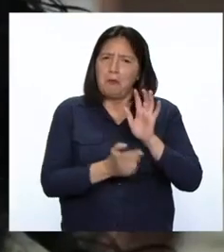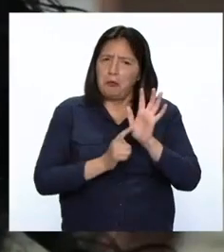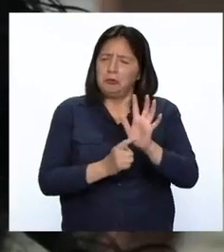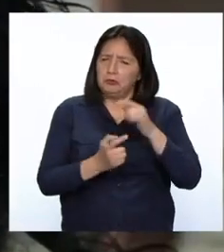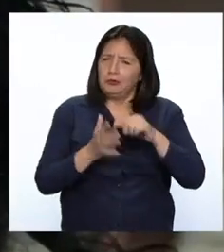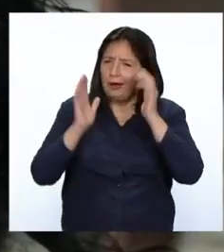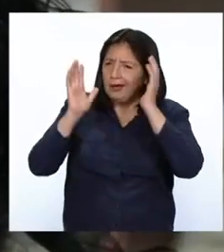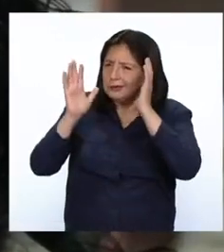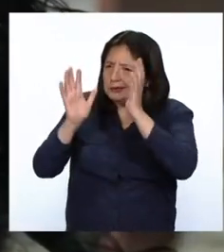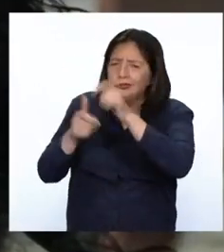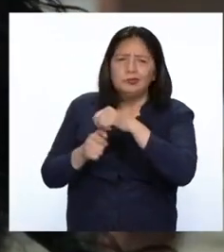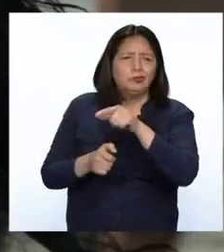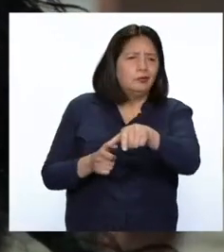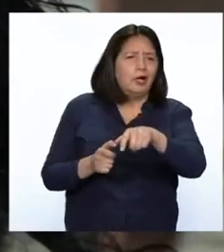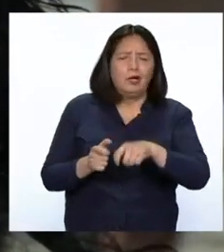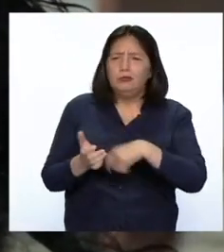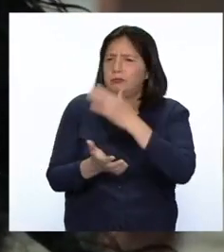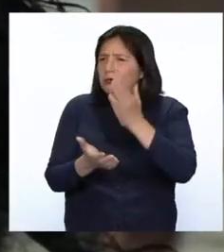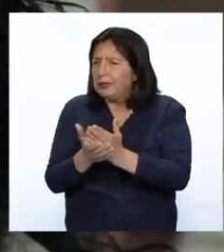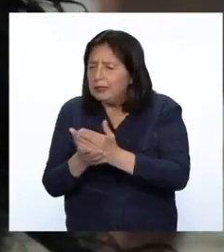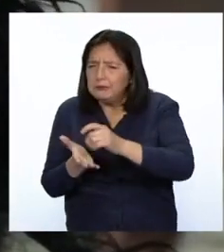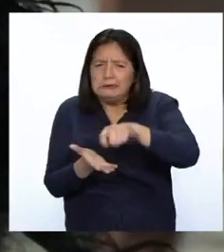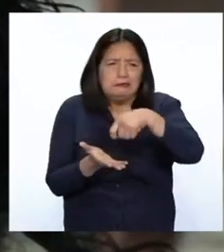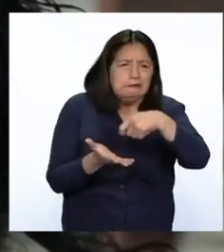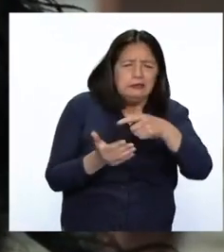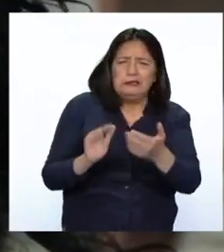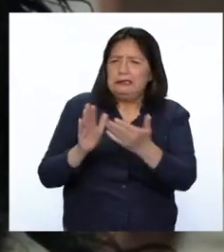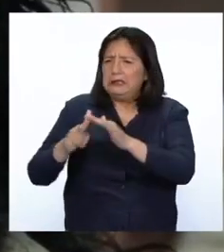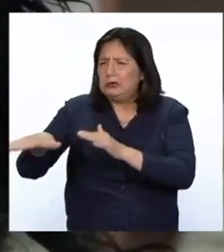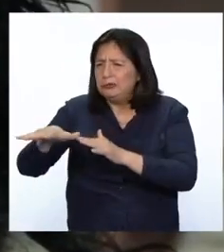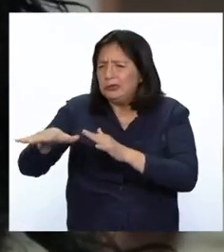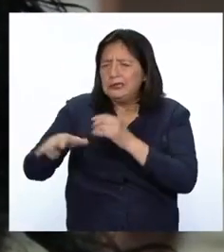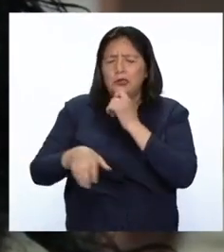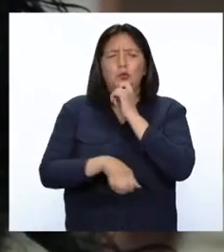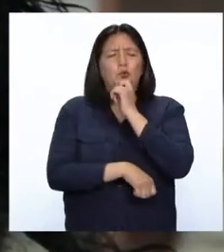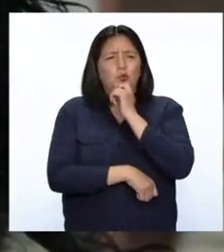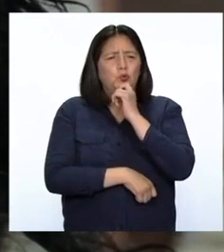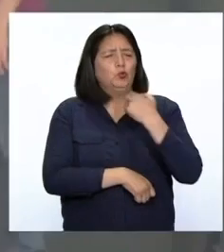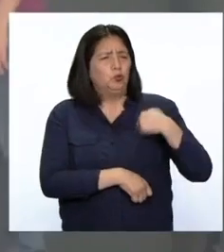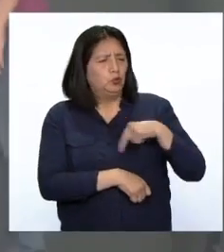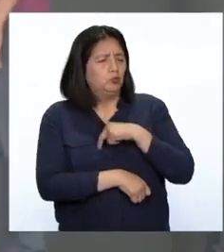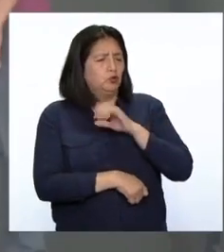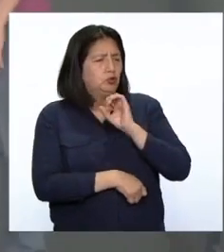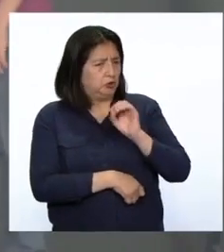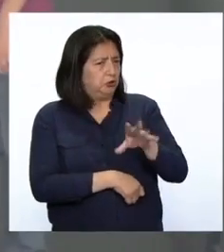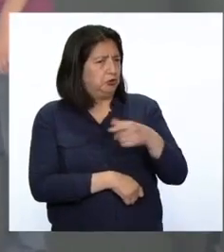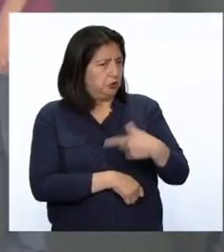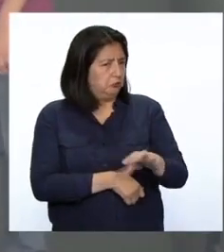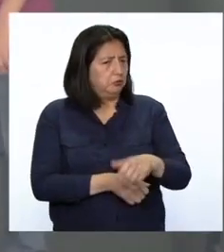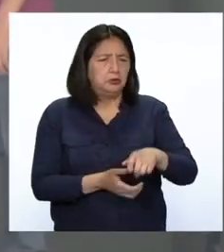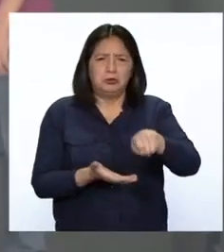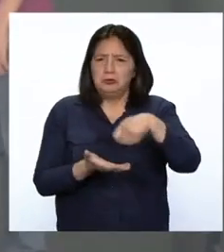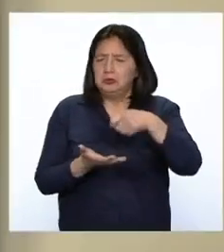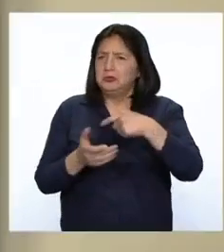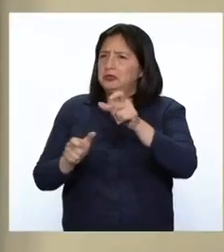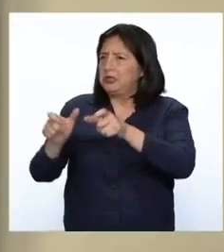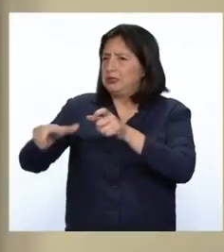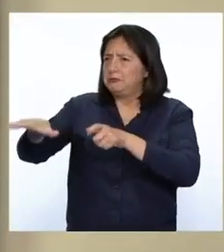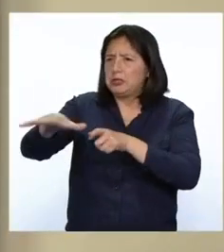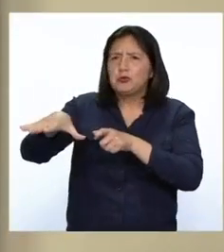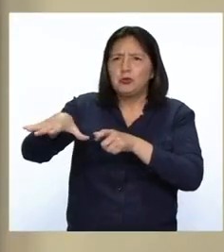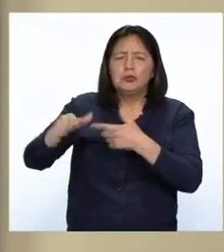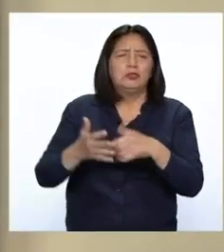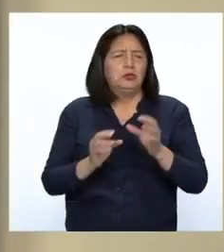los problemas nutricionales a nivel comunitario. Lo que nosotros decimos la nutrición pública, o sea,